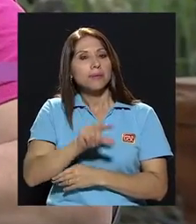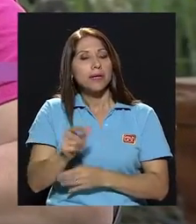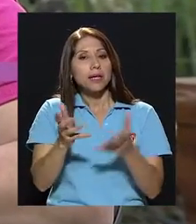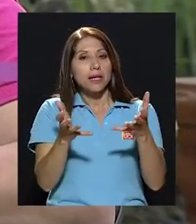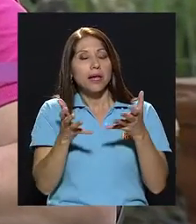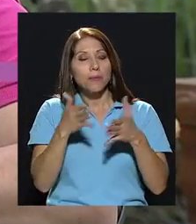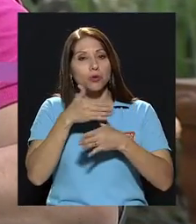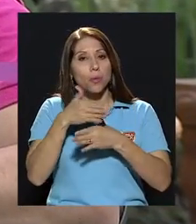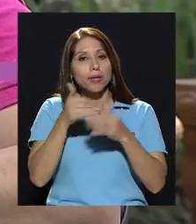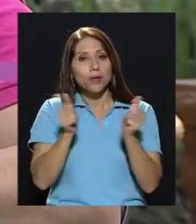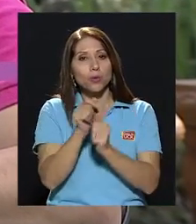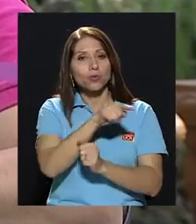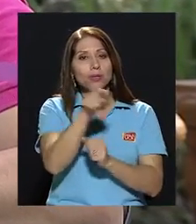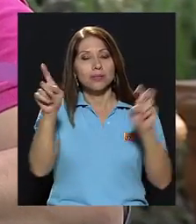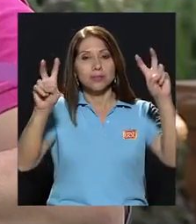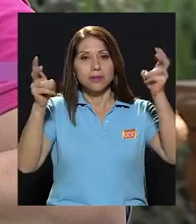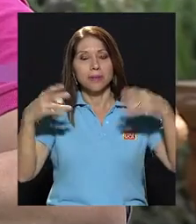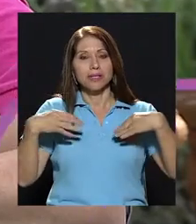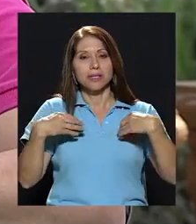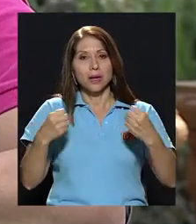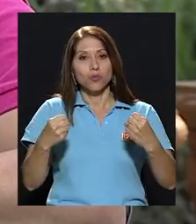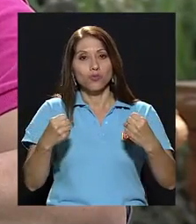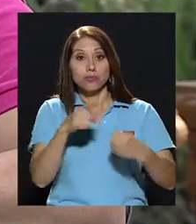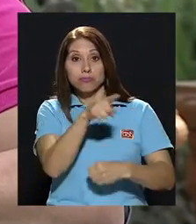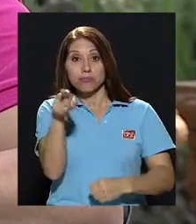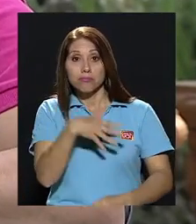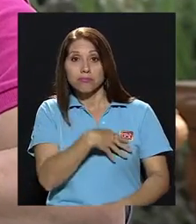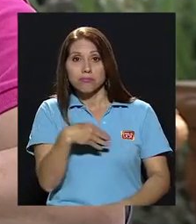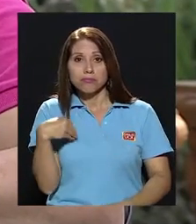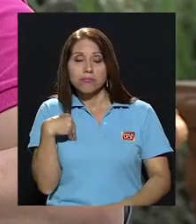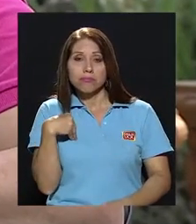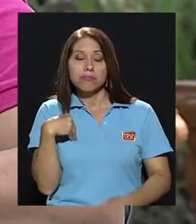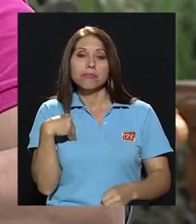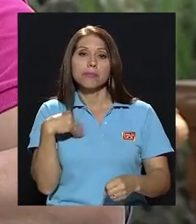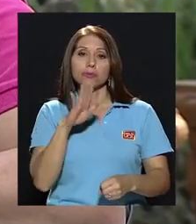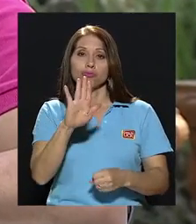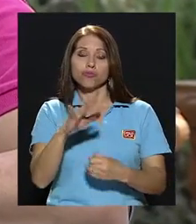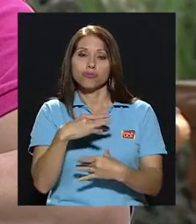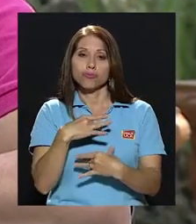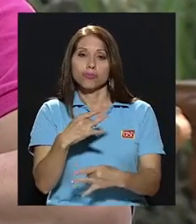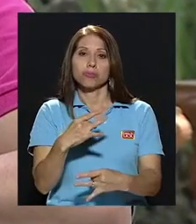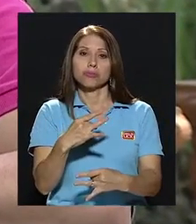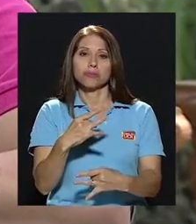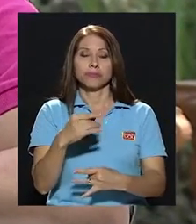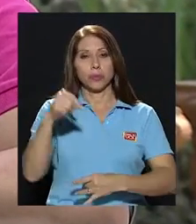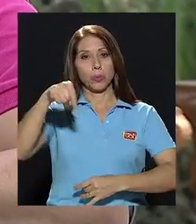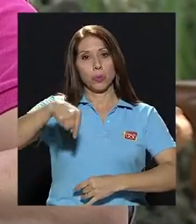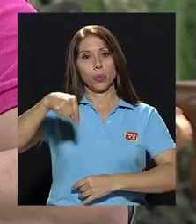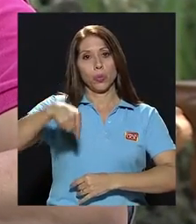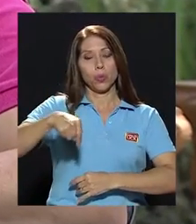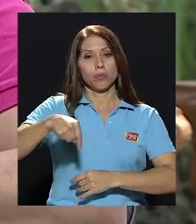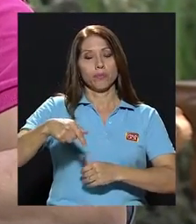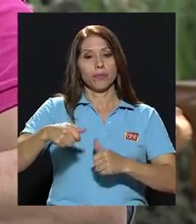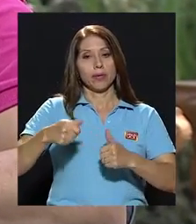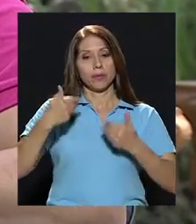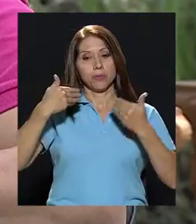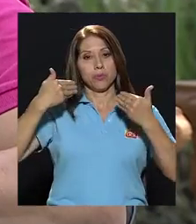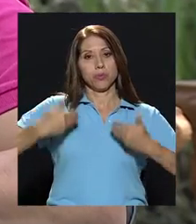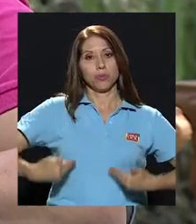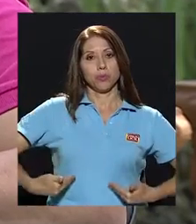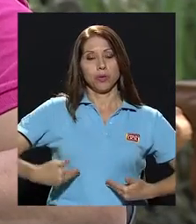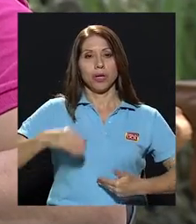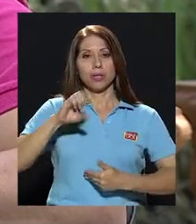queremos compartir con ustedes temas de salud que sean de su agrado y que sean de su interés. El día de hoy les estamos